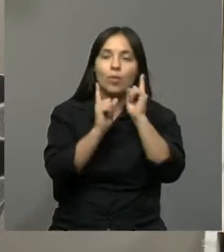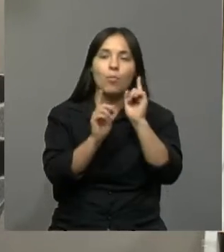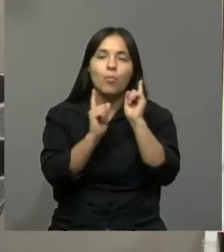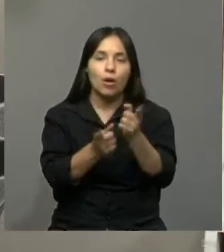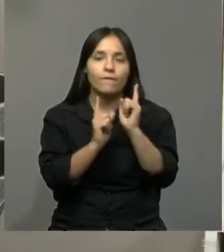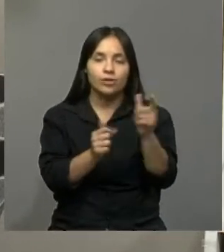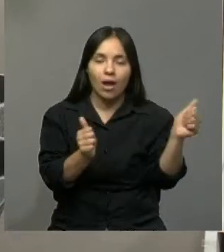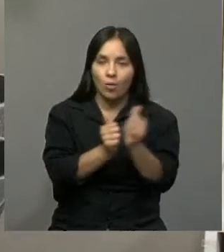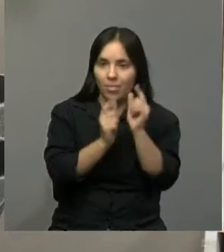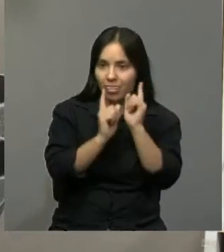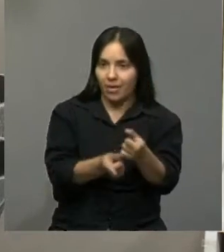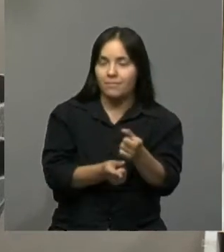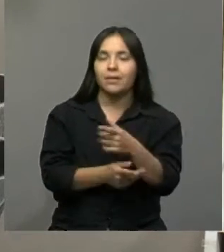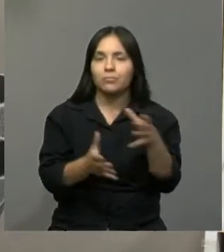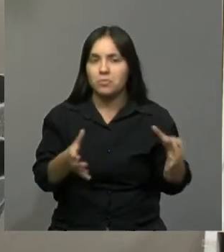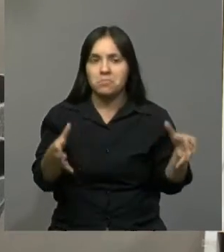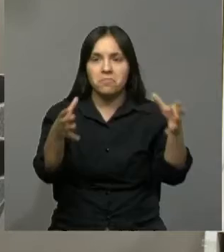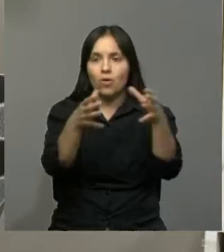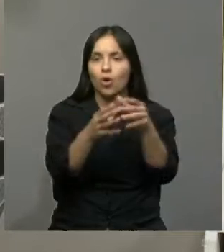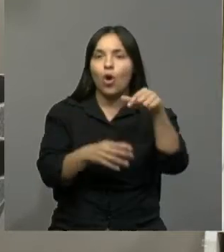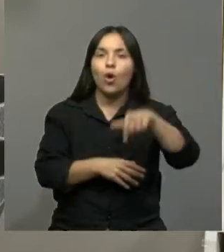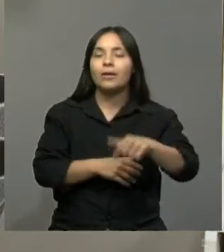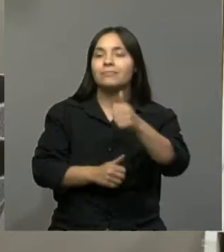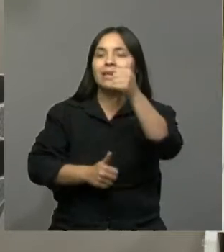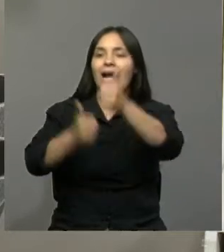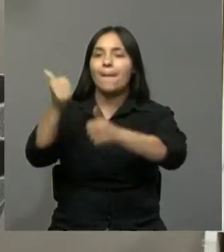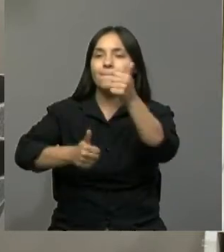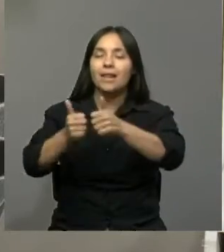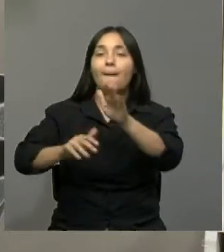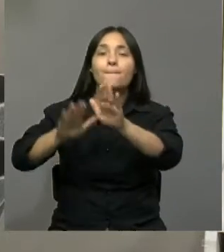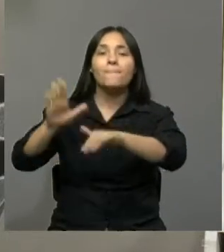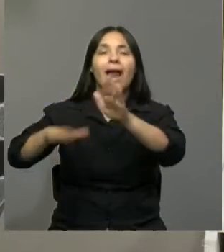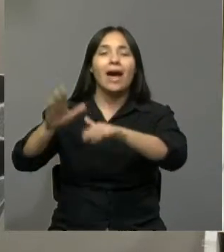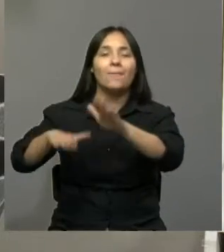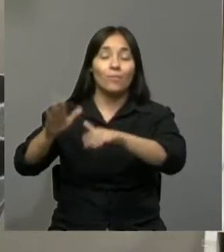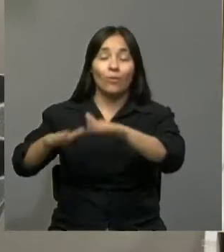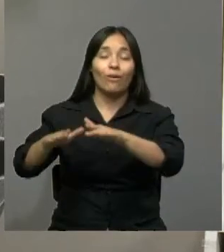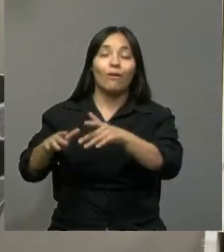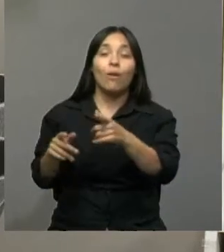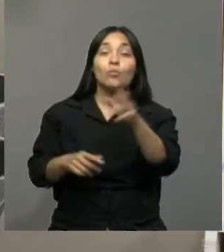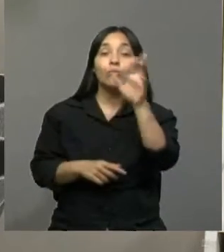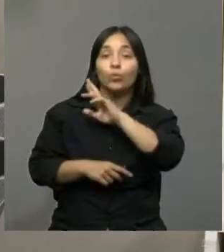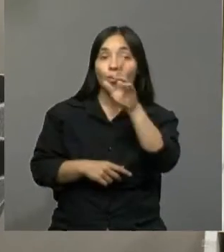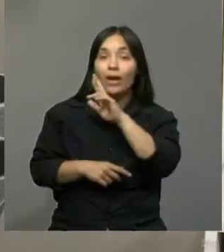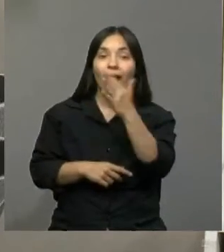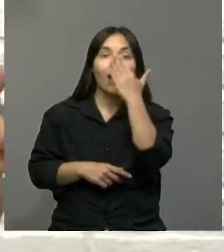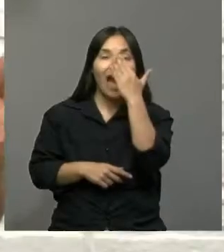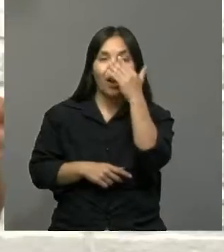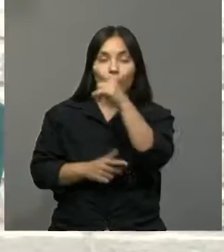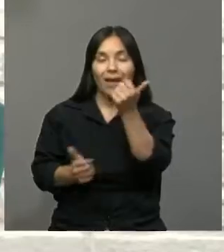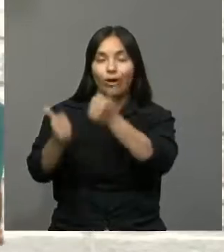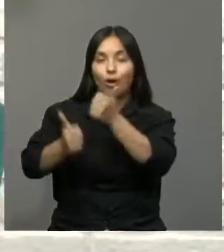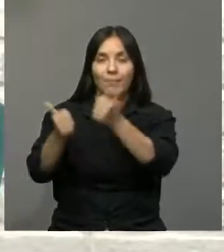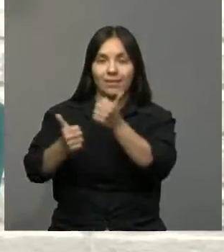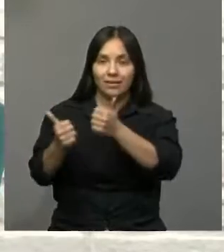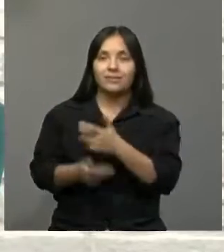que la acompañan también porque está participando del campeonato de malambo femenino que se está realizando ahí en Carlos Paz. Estaba intentando